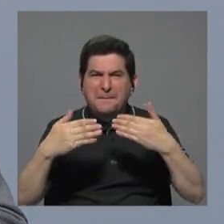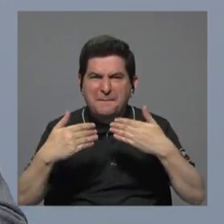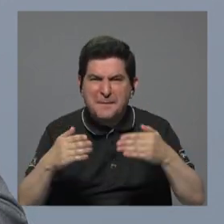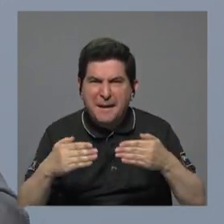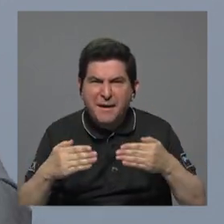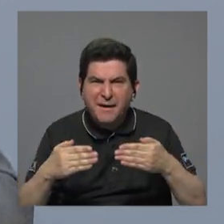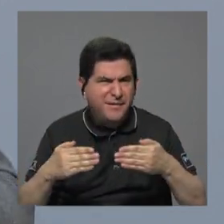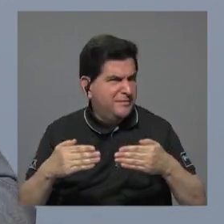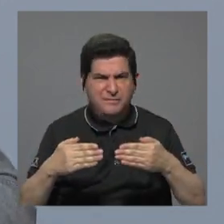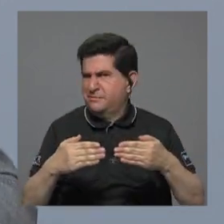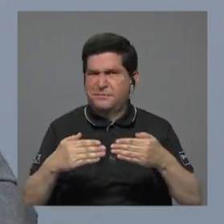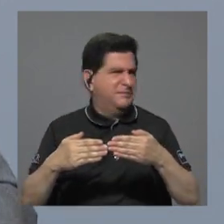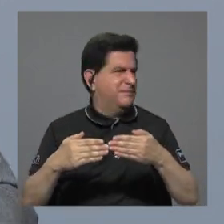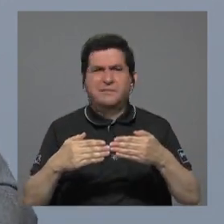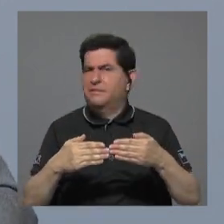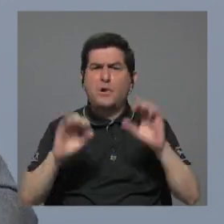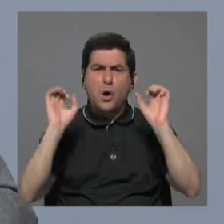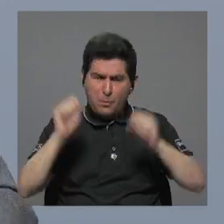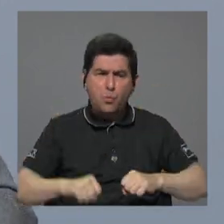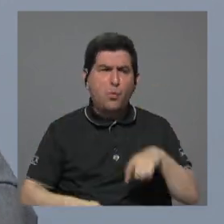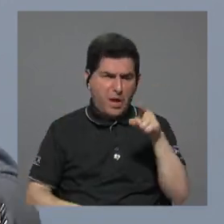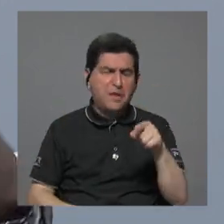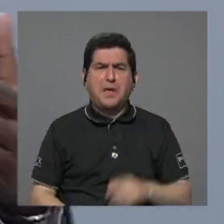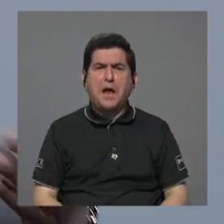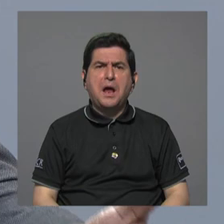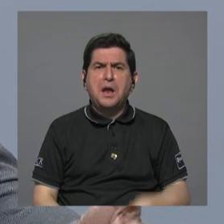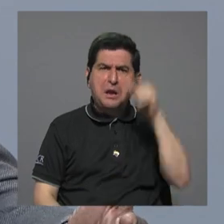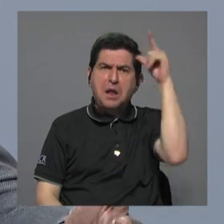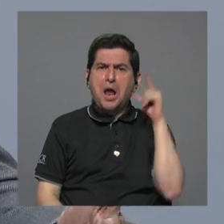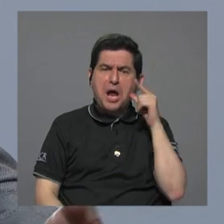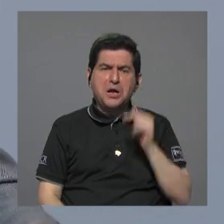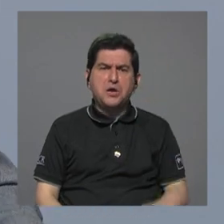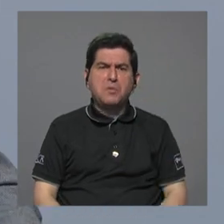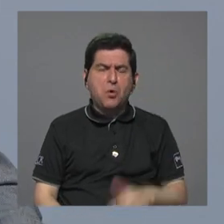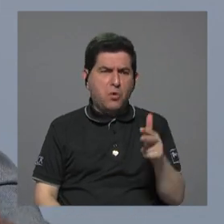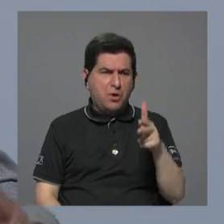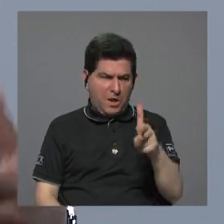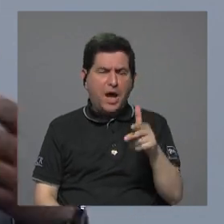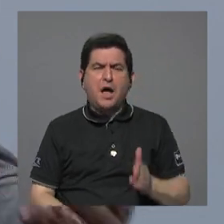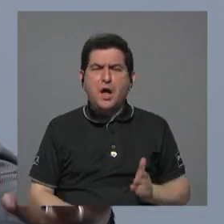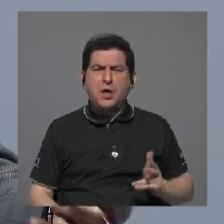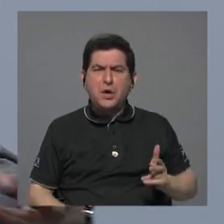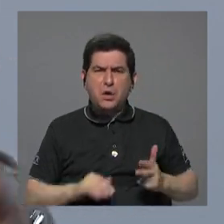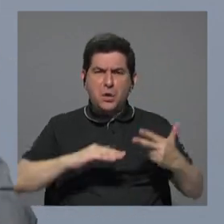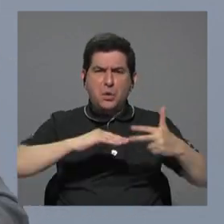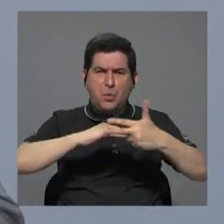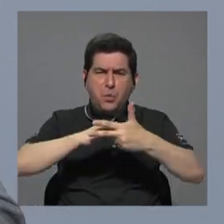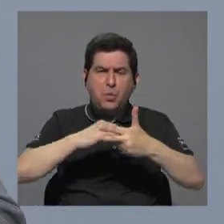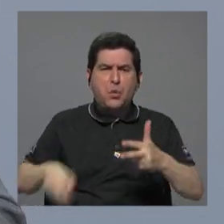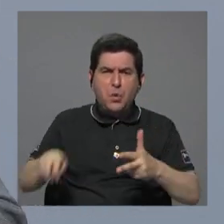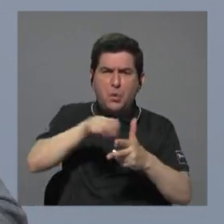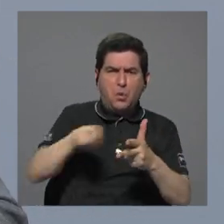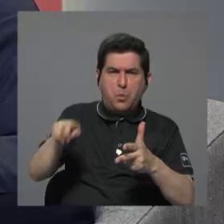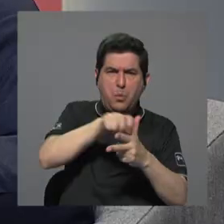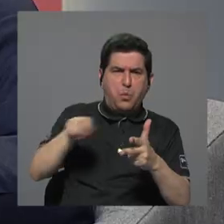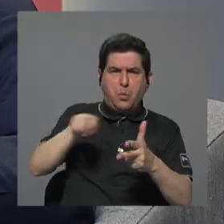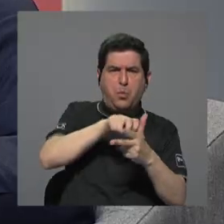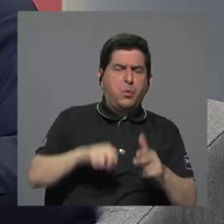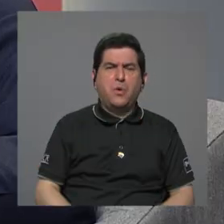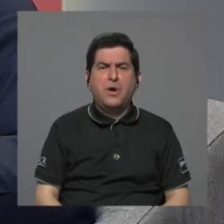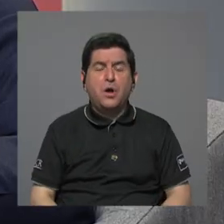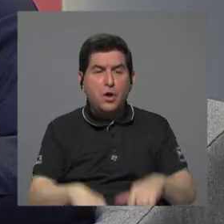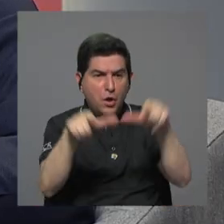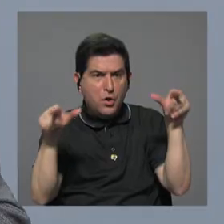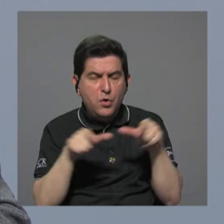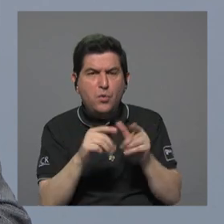debería poderlo tomar en Limón este que existan puertos de